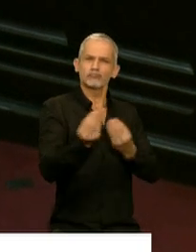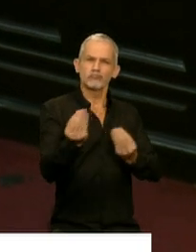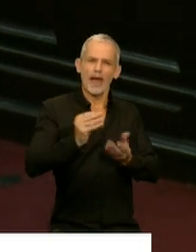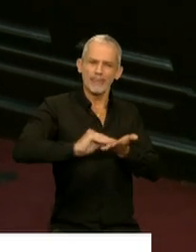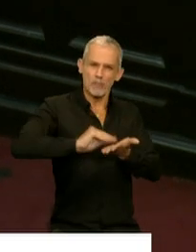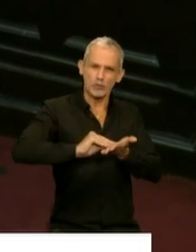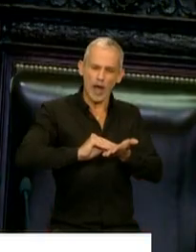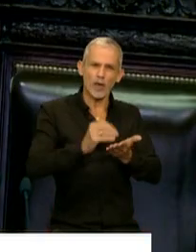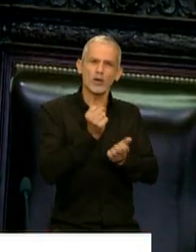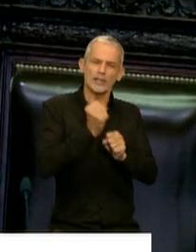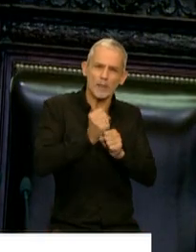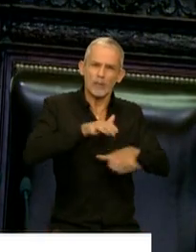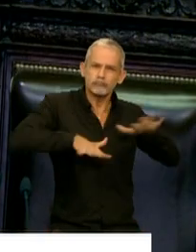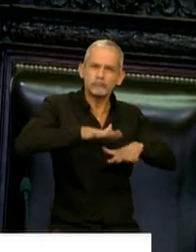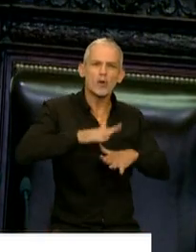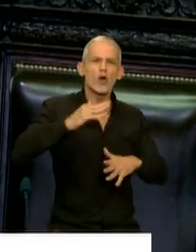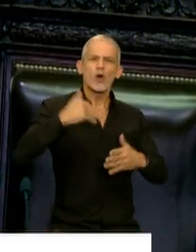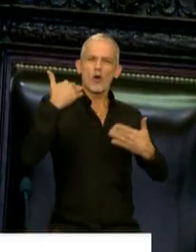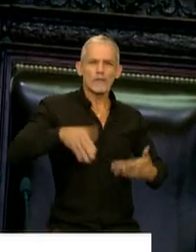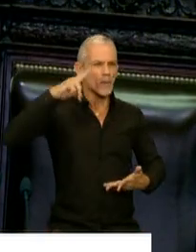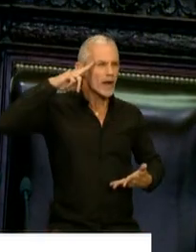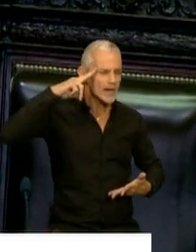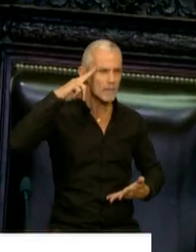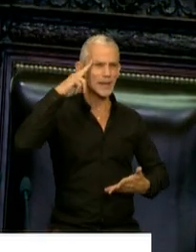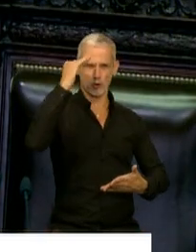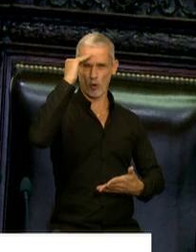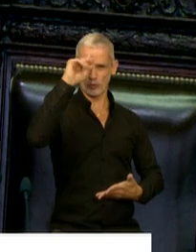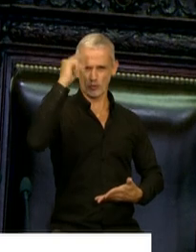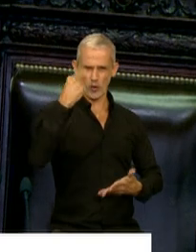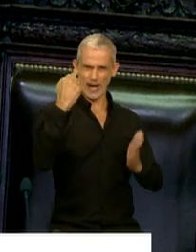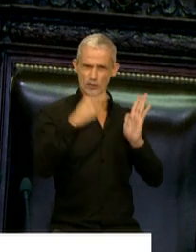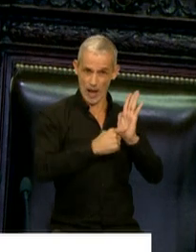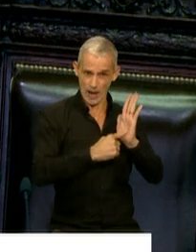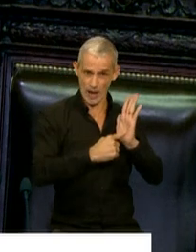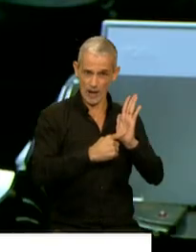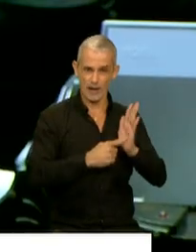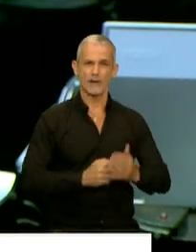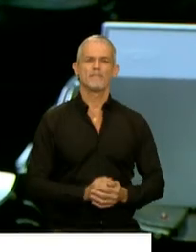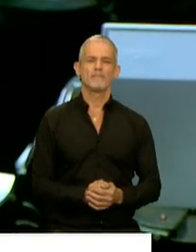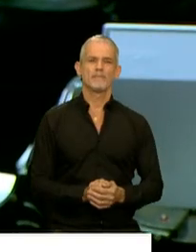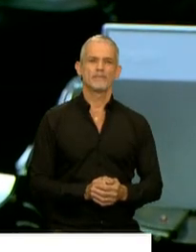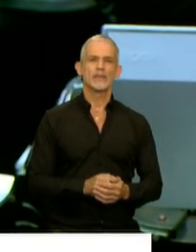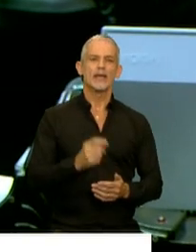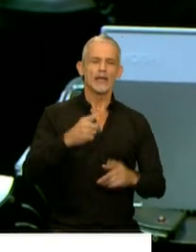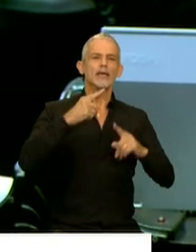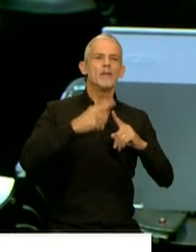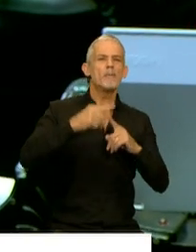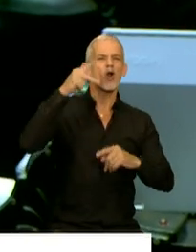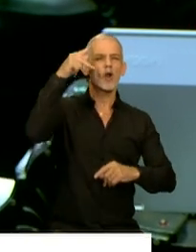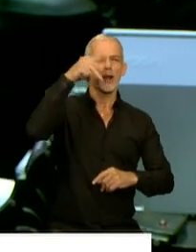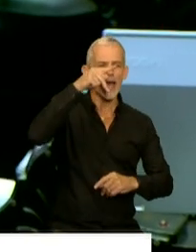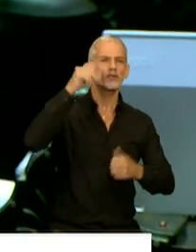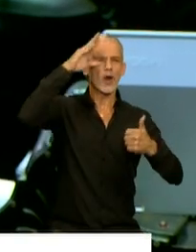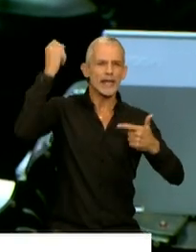diputado y obrar en todo de conformidad con lo que prescribe la Constitución Nacional. Y por Néstor,